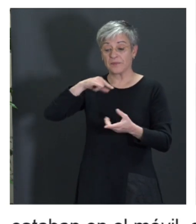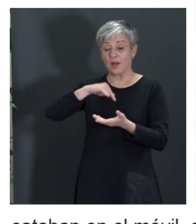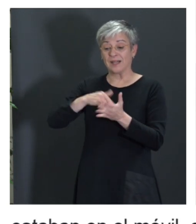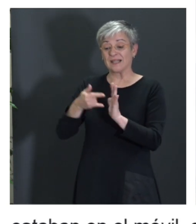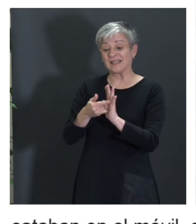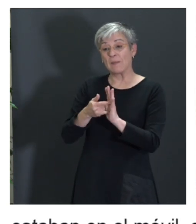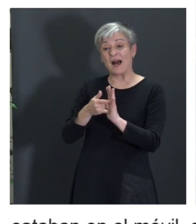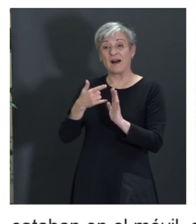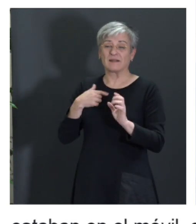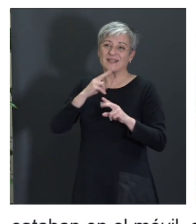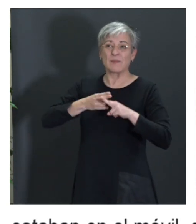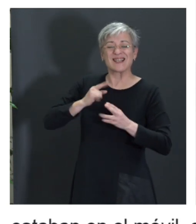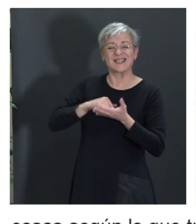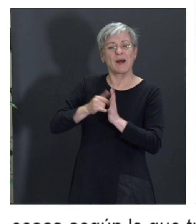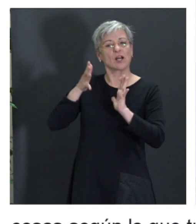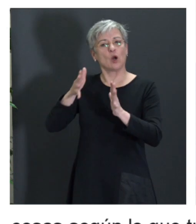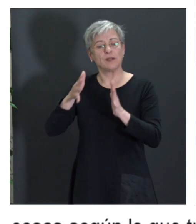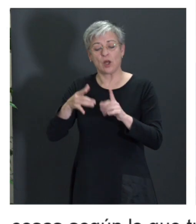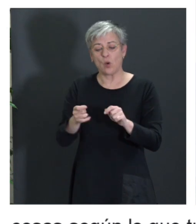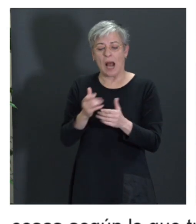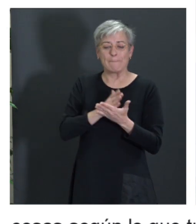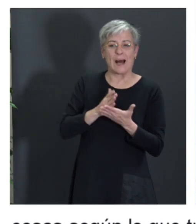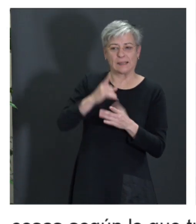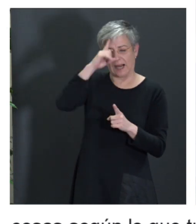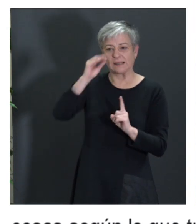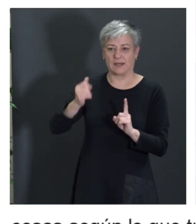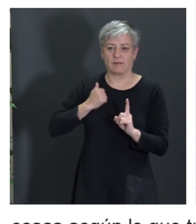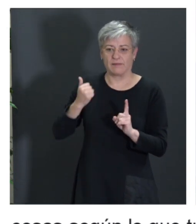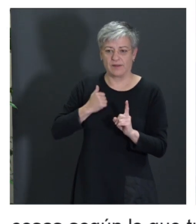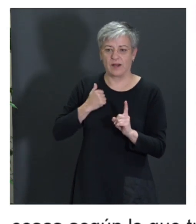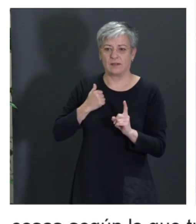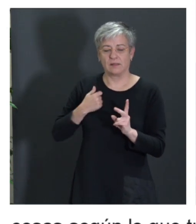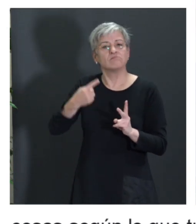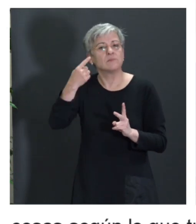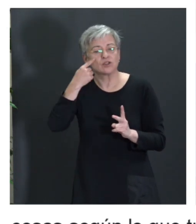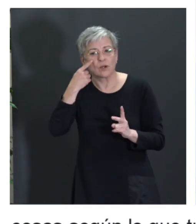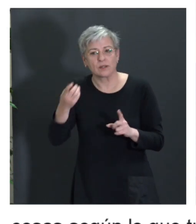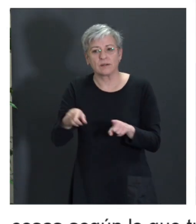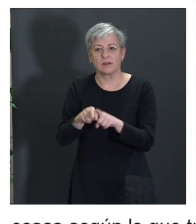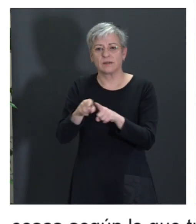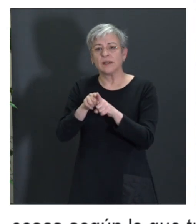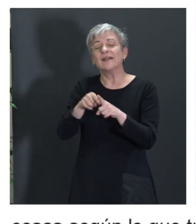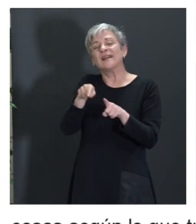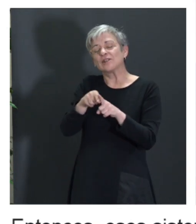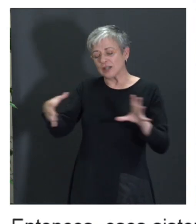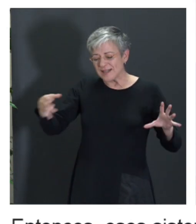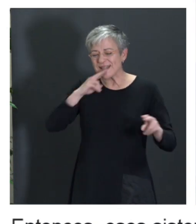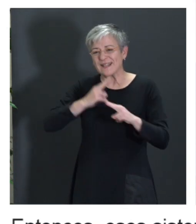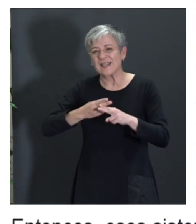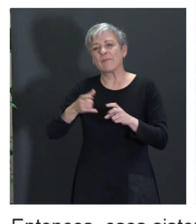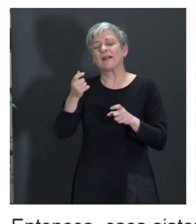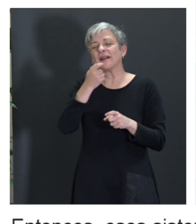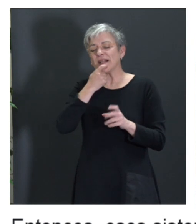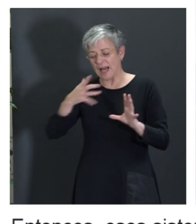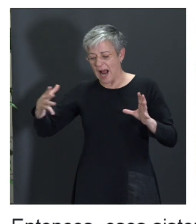recomendadores estaban basados en una parte de la inteligencia artificial que igual alguno de vosotros os suena, que en inglés se llama machine learning y en